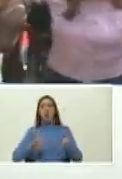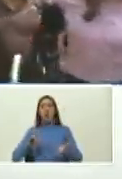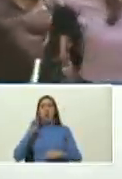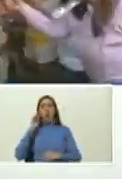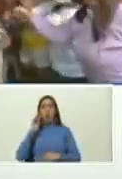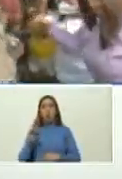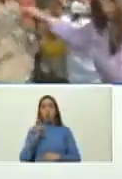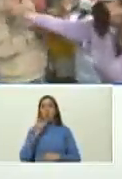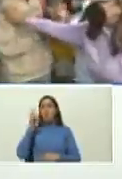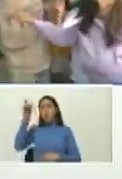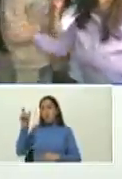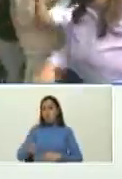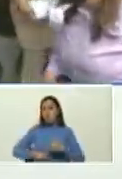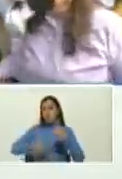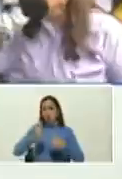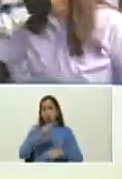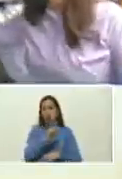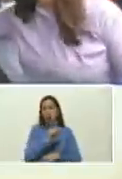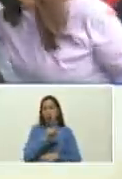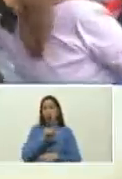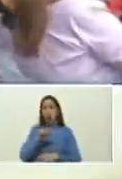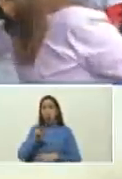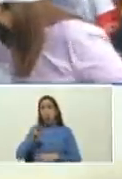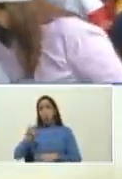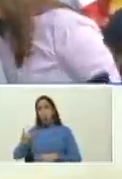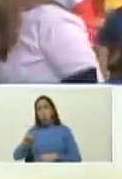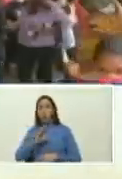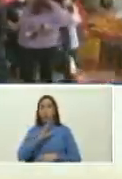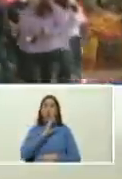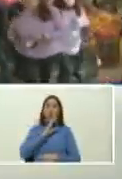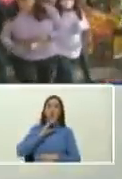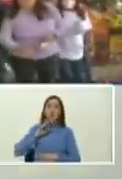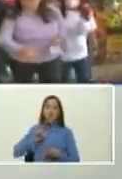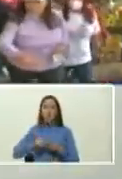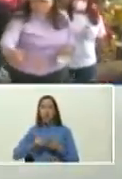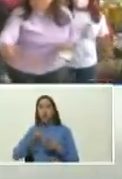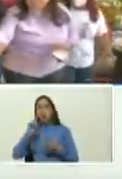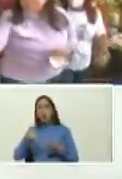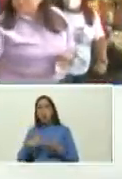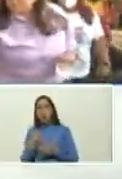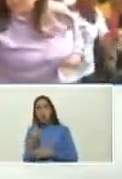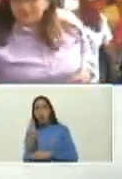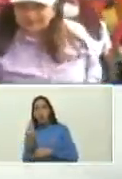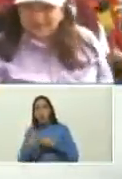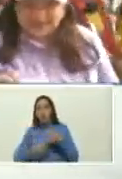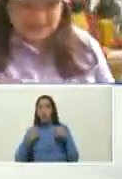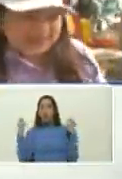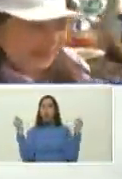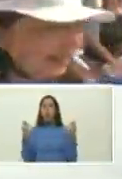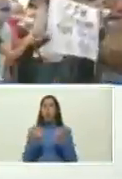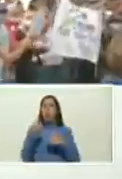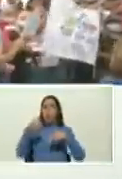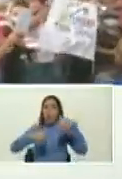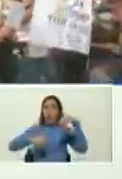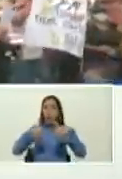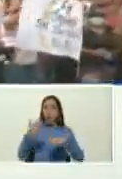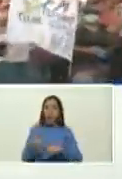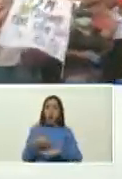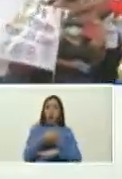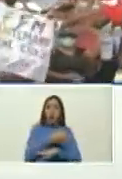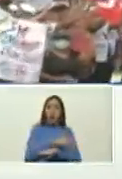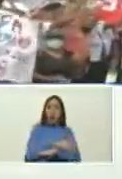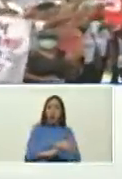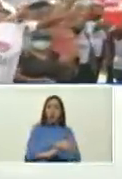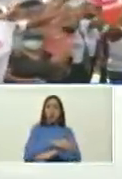Ramos Alup a Enrique Capriles Radosky a Manuel Rosales haciendo campaña cuando hasta hace unos días